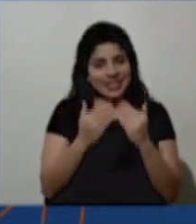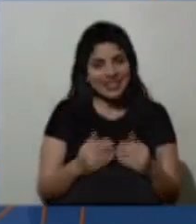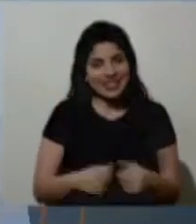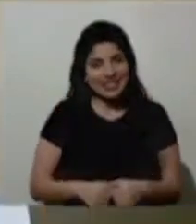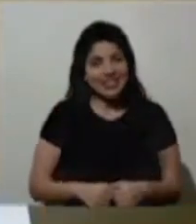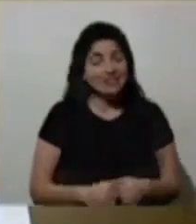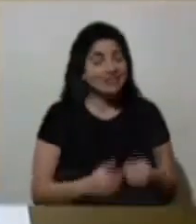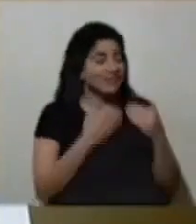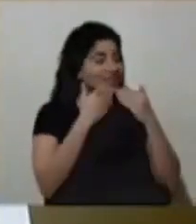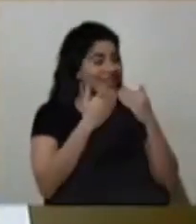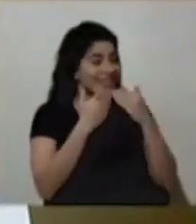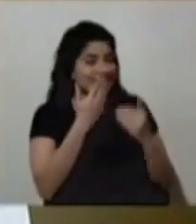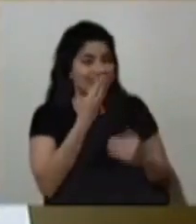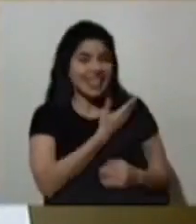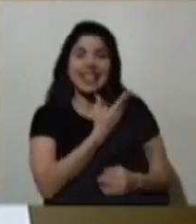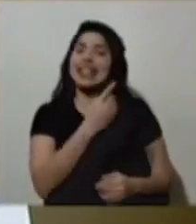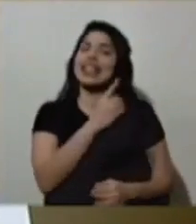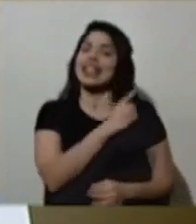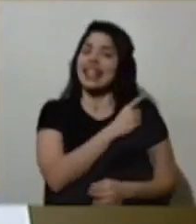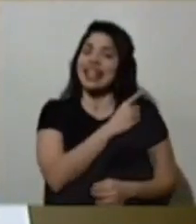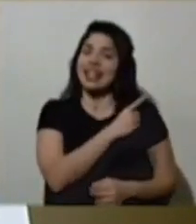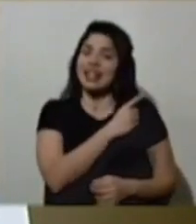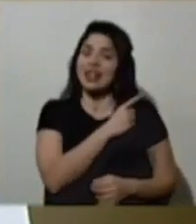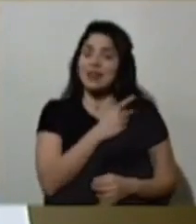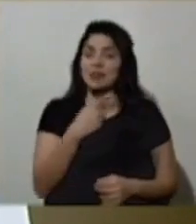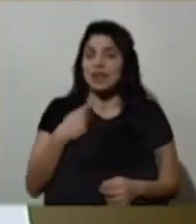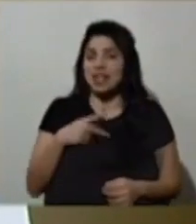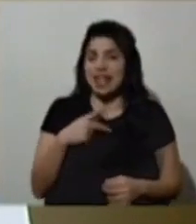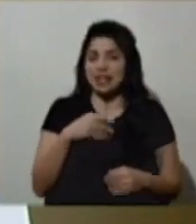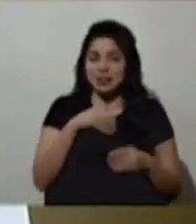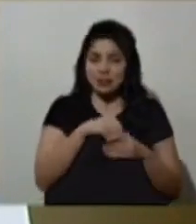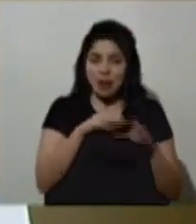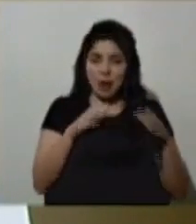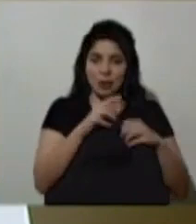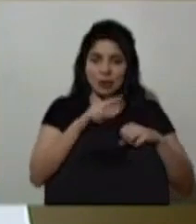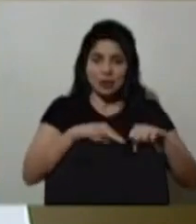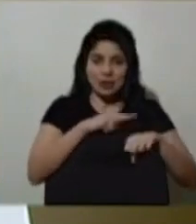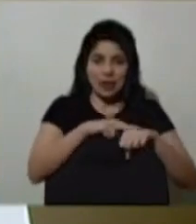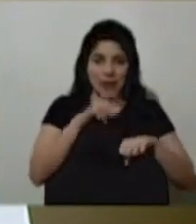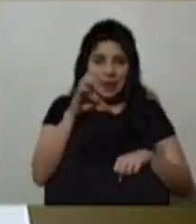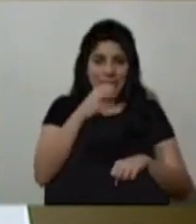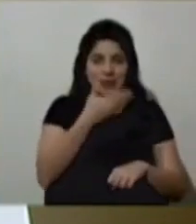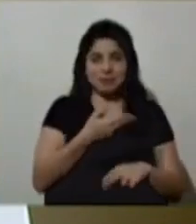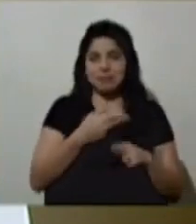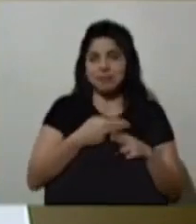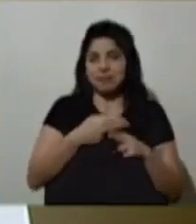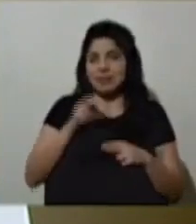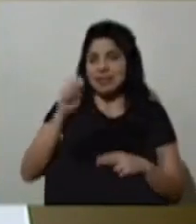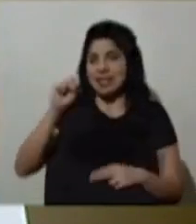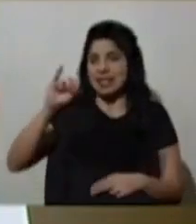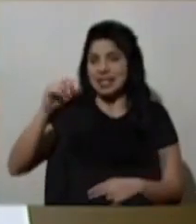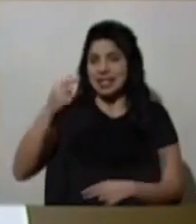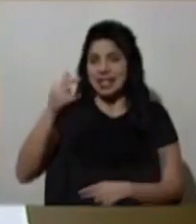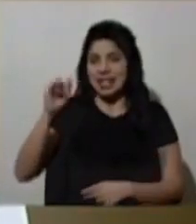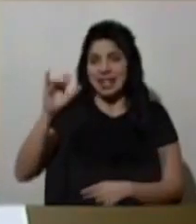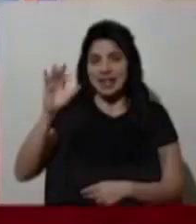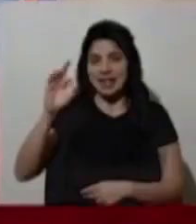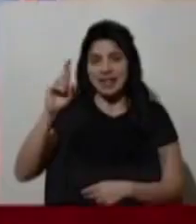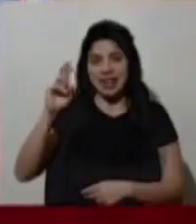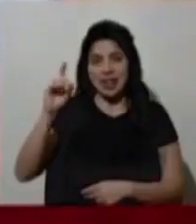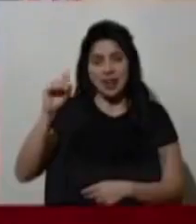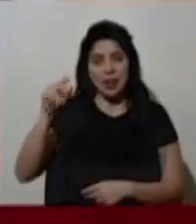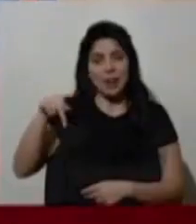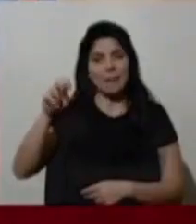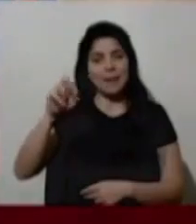Muchas gracias al director de riesgo de la Comisión Nacional de Emergencias, el señor Sigifredo Pérez, por el detalle. Les